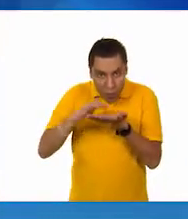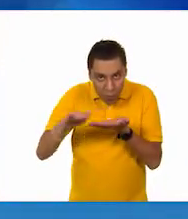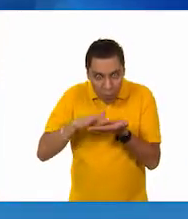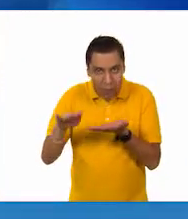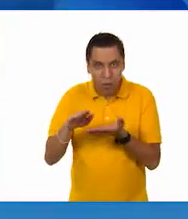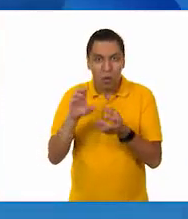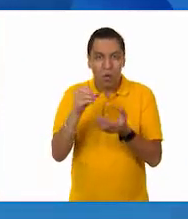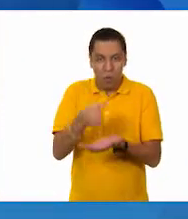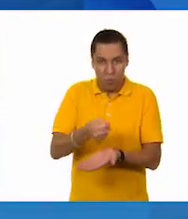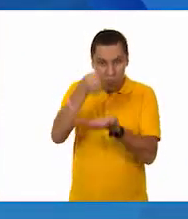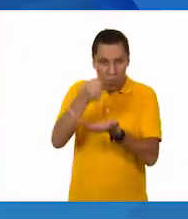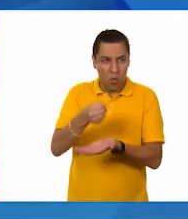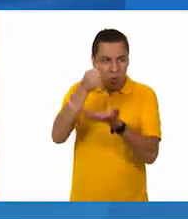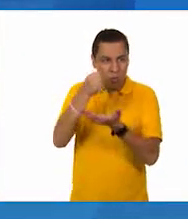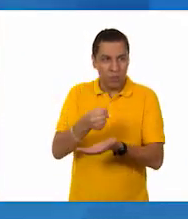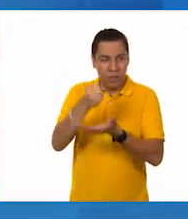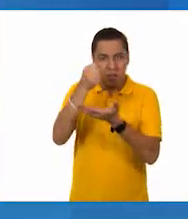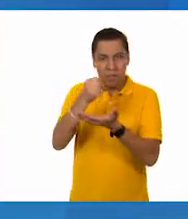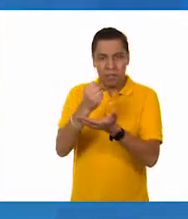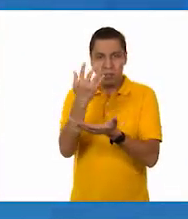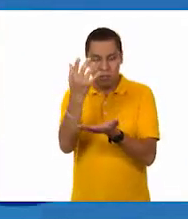bolsita o cinco frijoles.